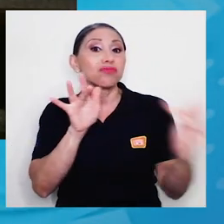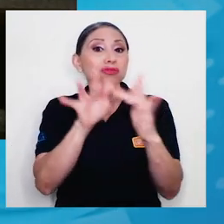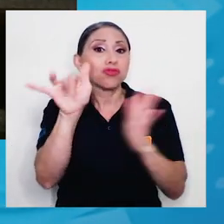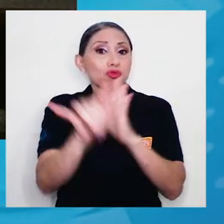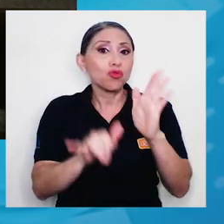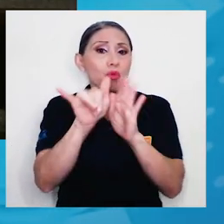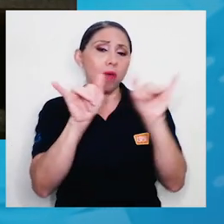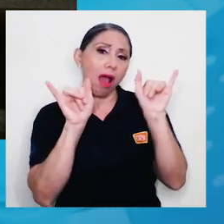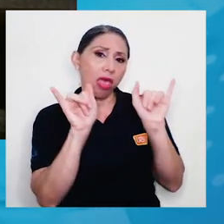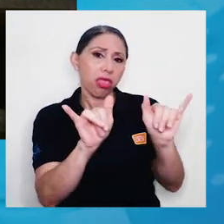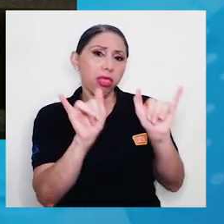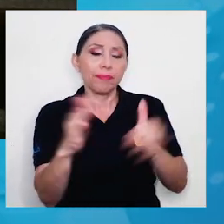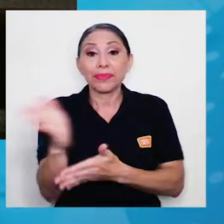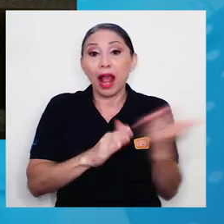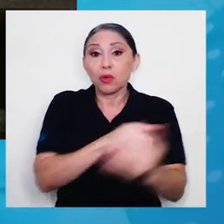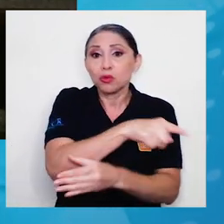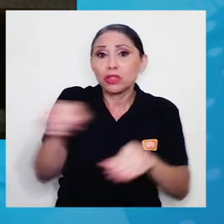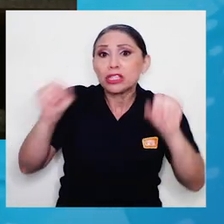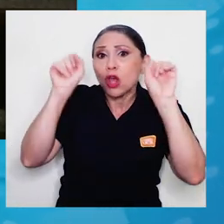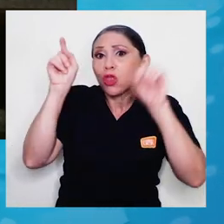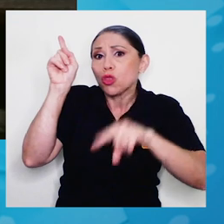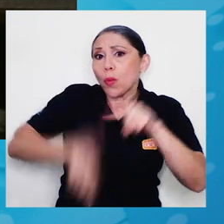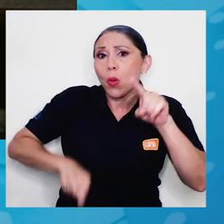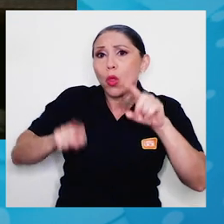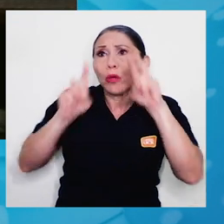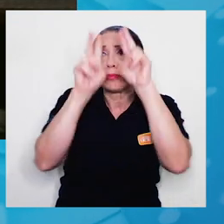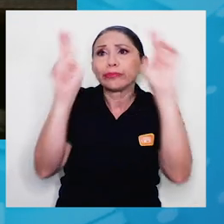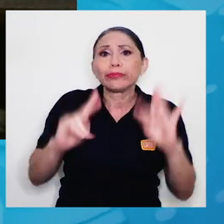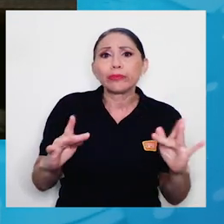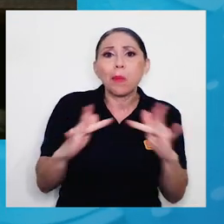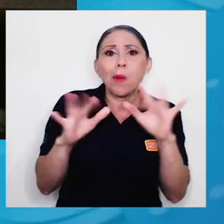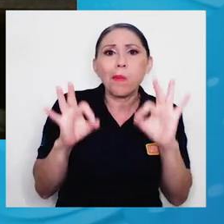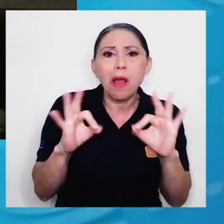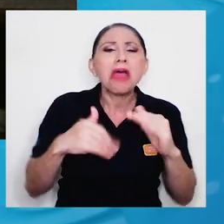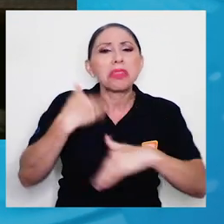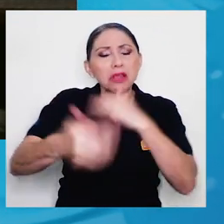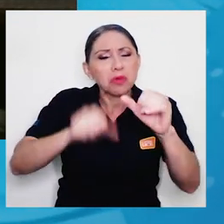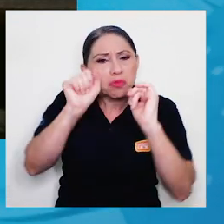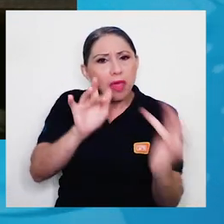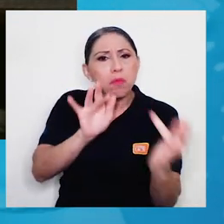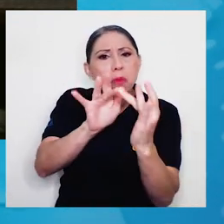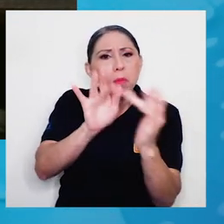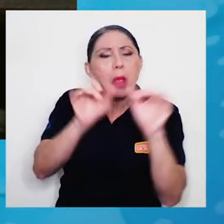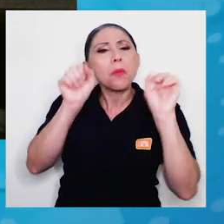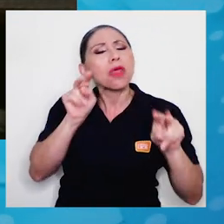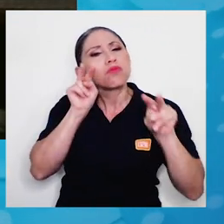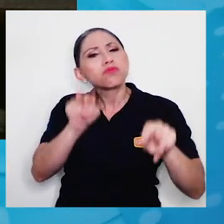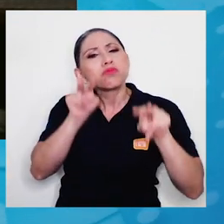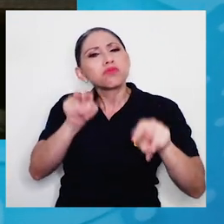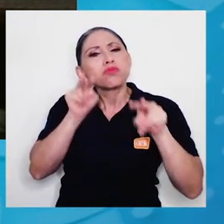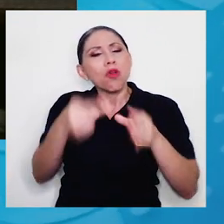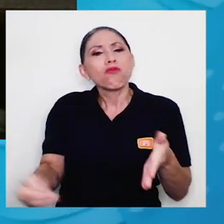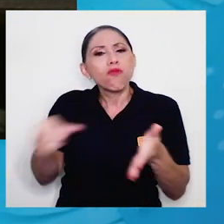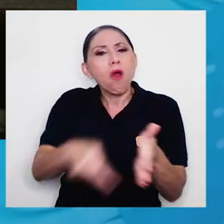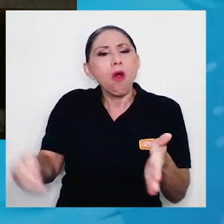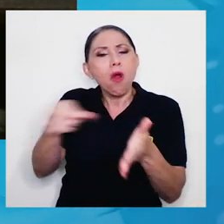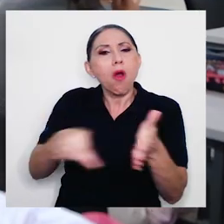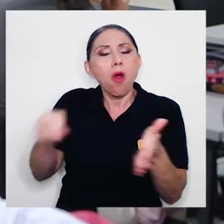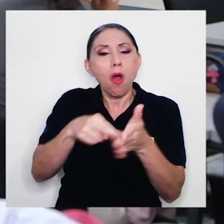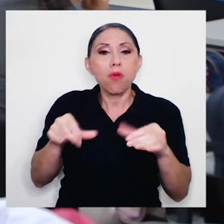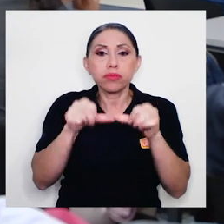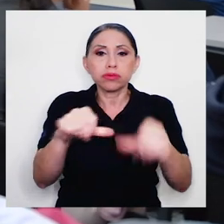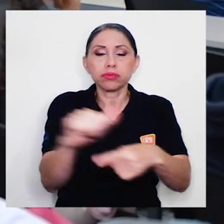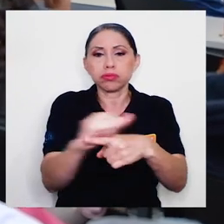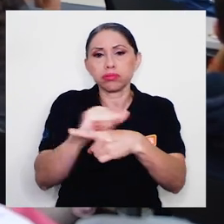Por si alguno o alguna no pudo, no tuvo conectividad en ese momento, después los tiene y los va a poder repetir para seguir practicando.